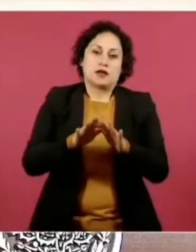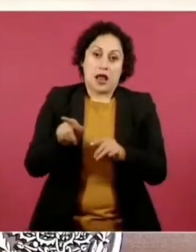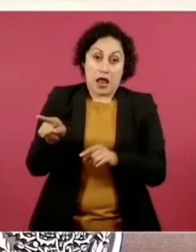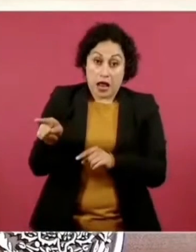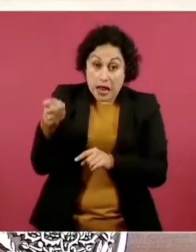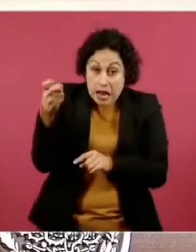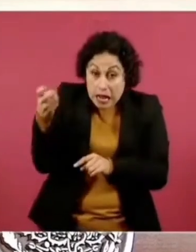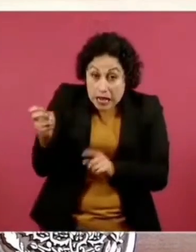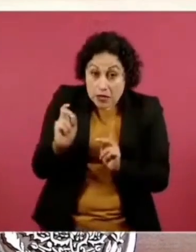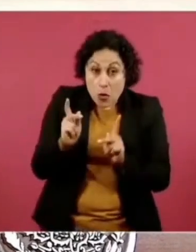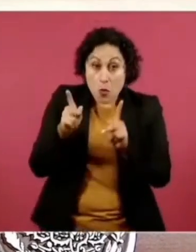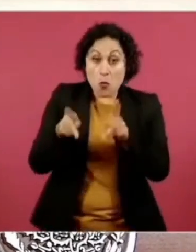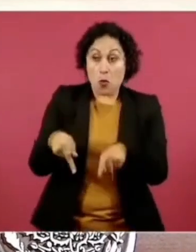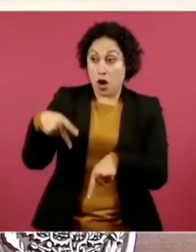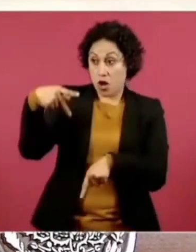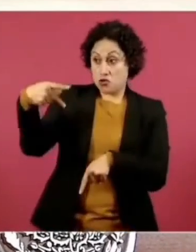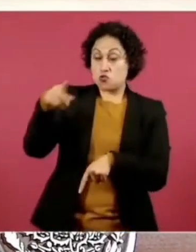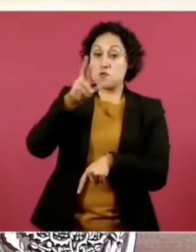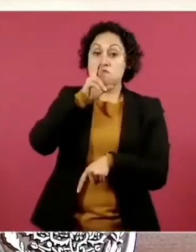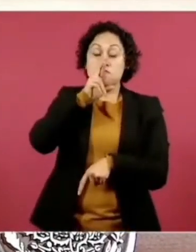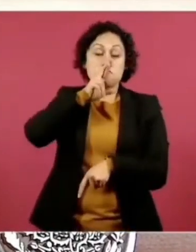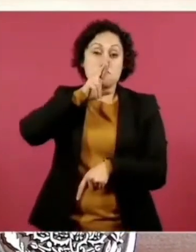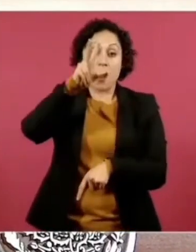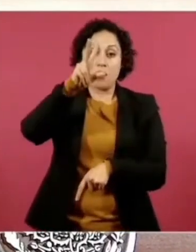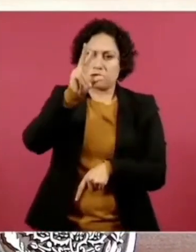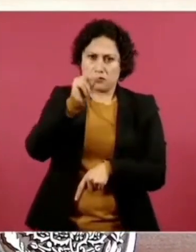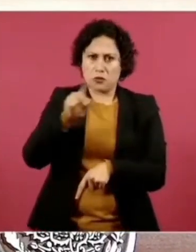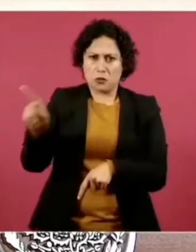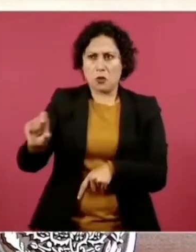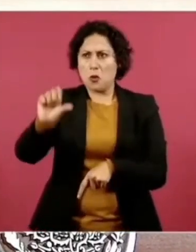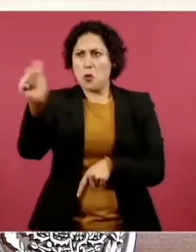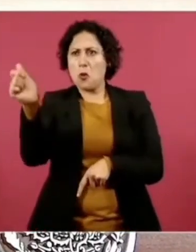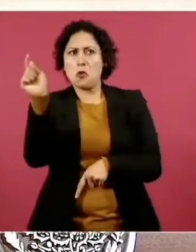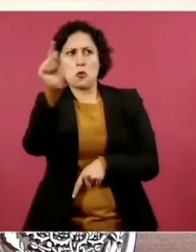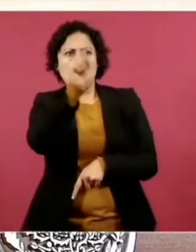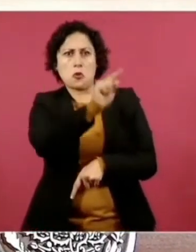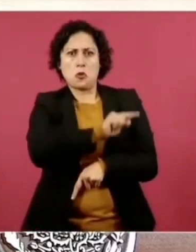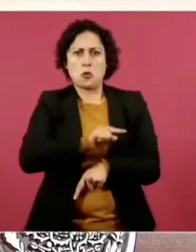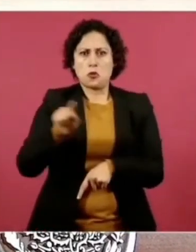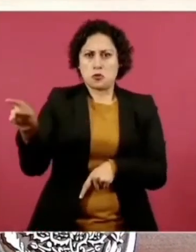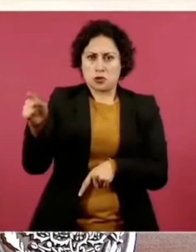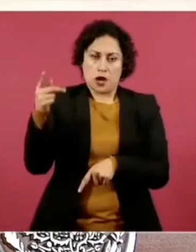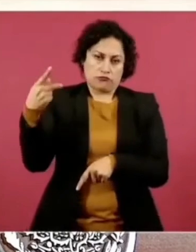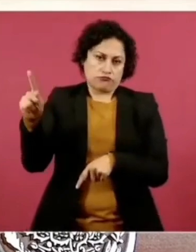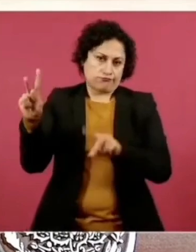mucho más avanzadas en ingeniería.